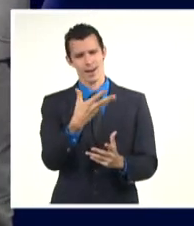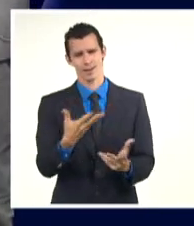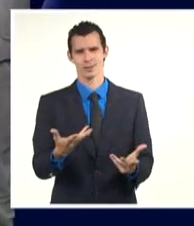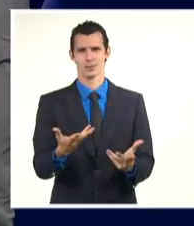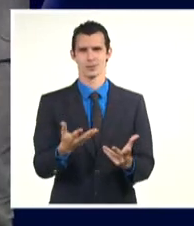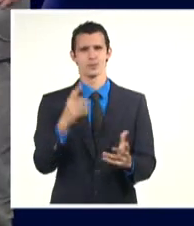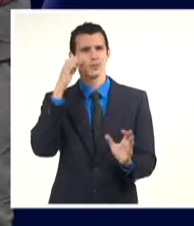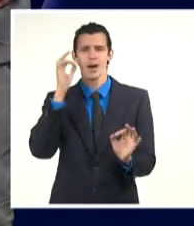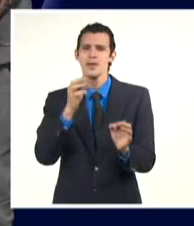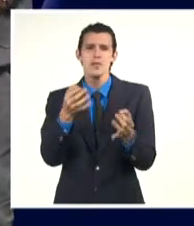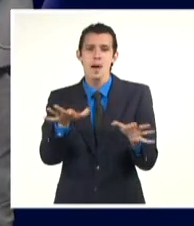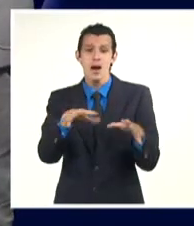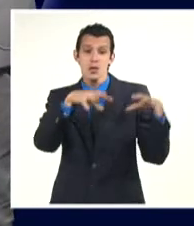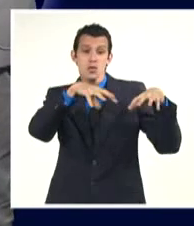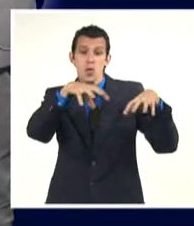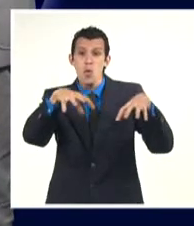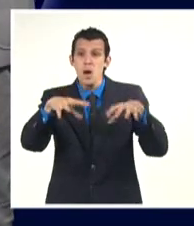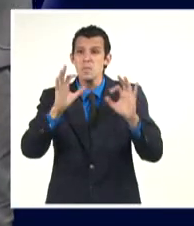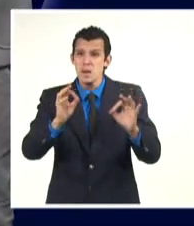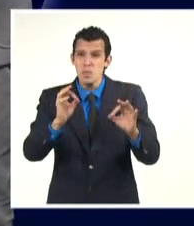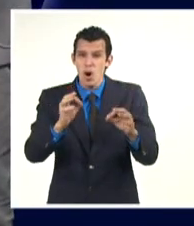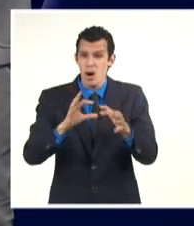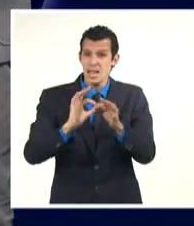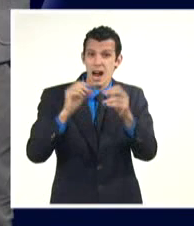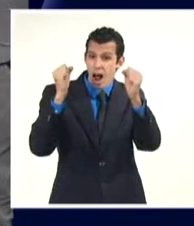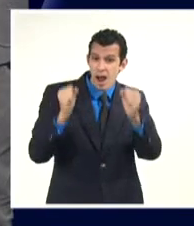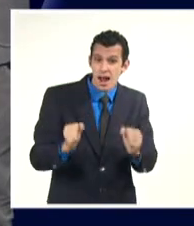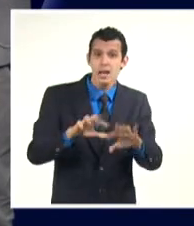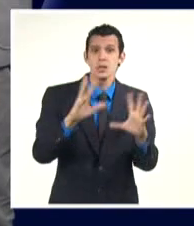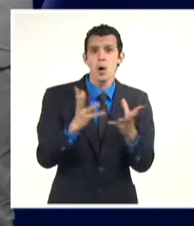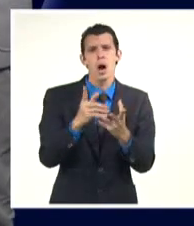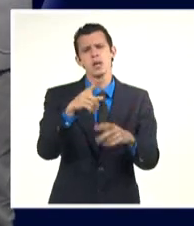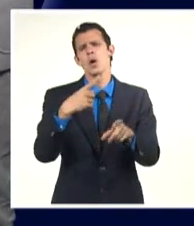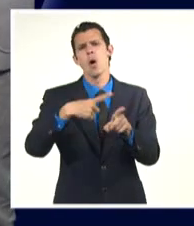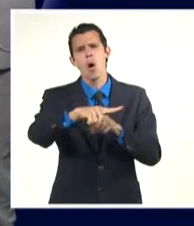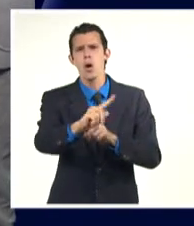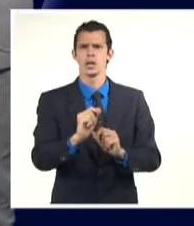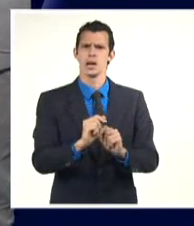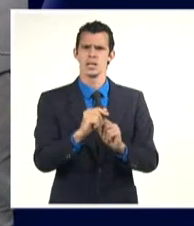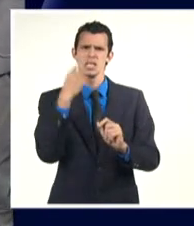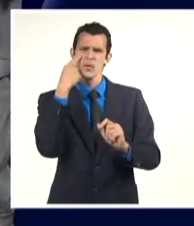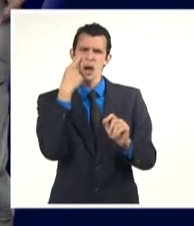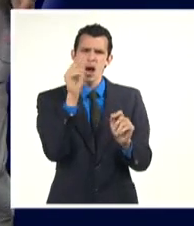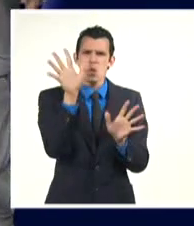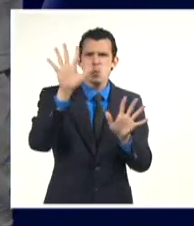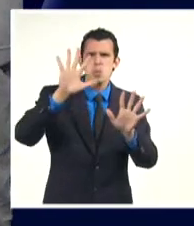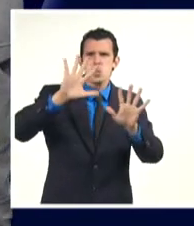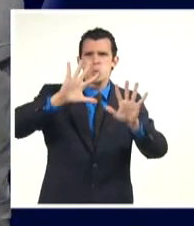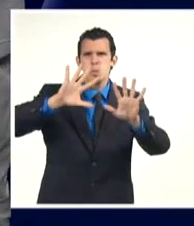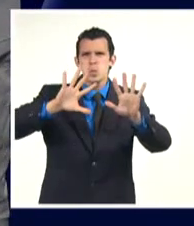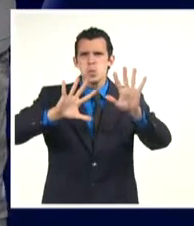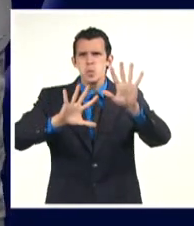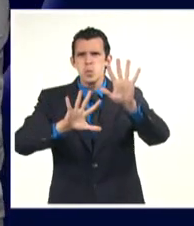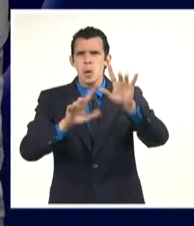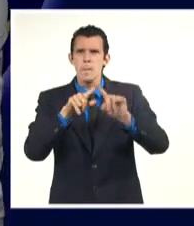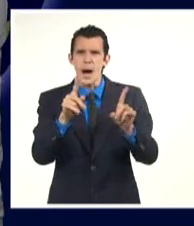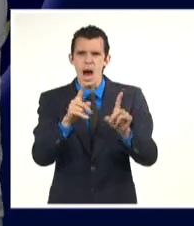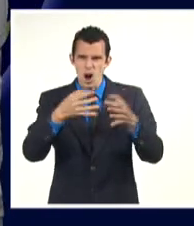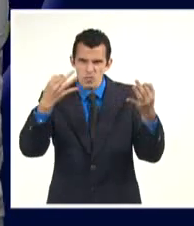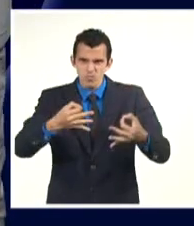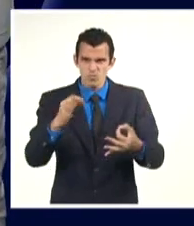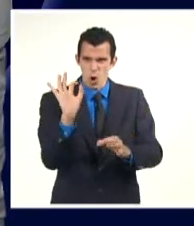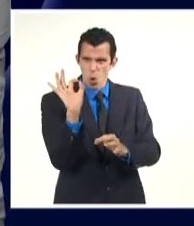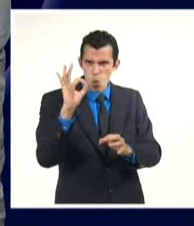zona de bajas presiones, una baja tropical, que así se le puede llamar, que tenía asociado esa área